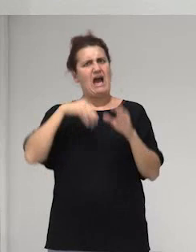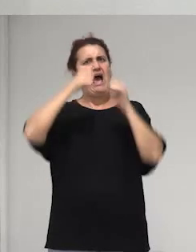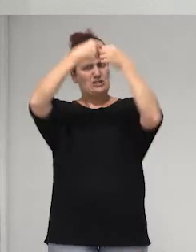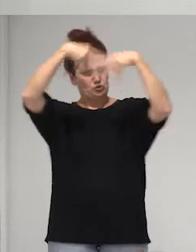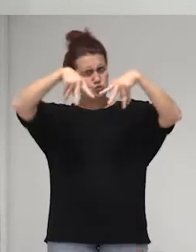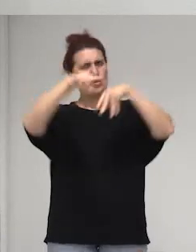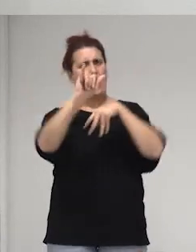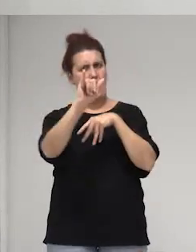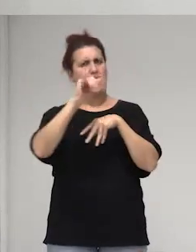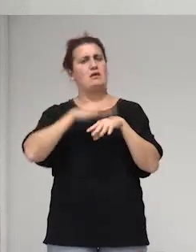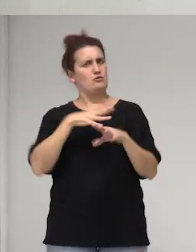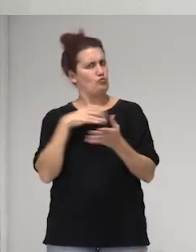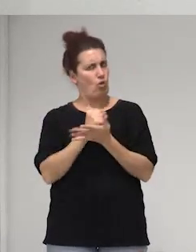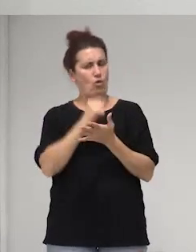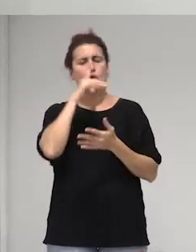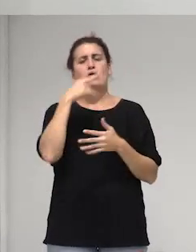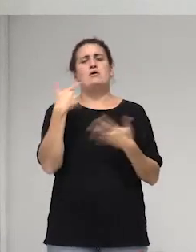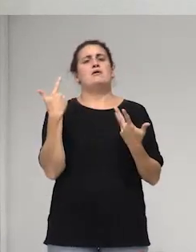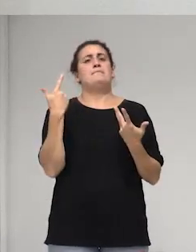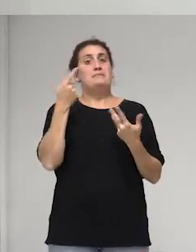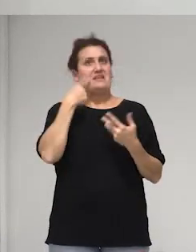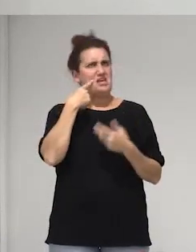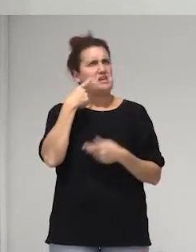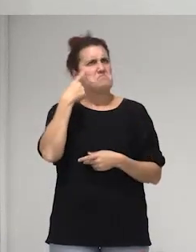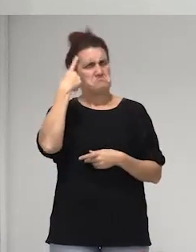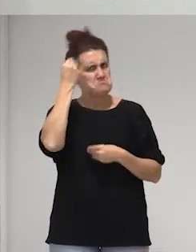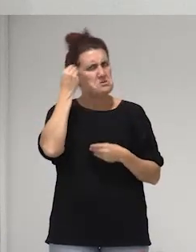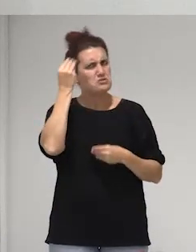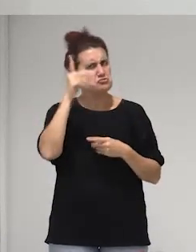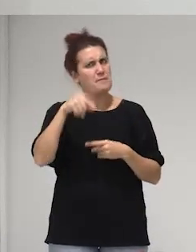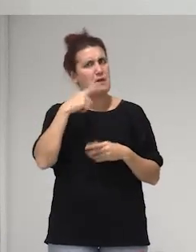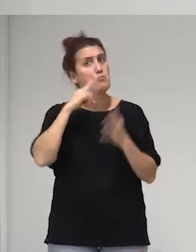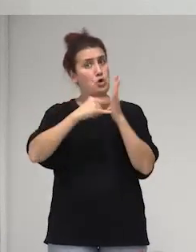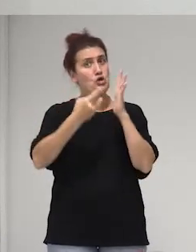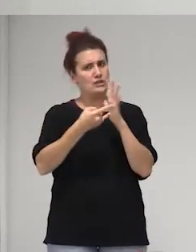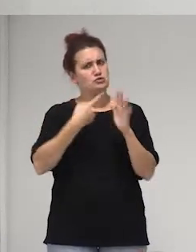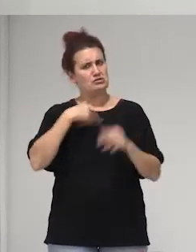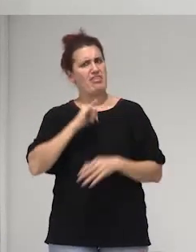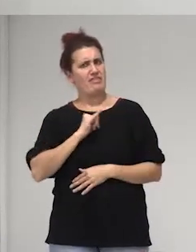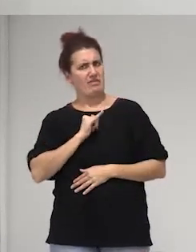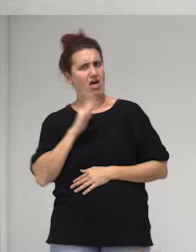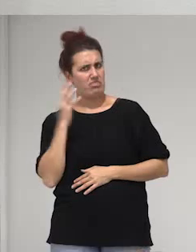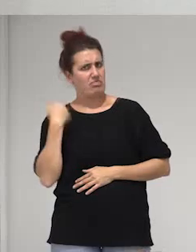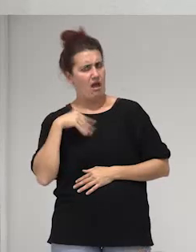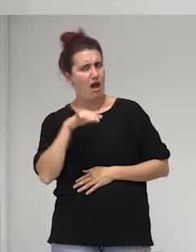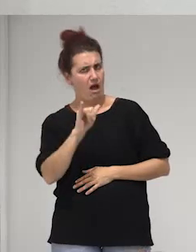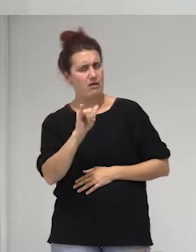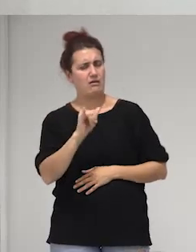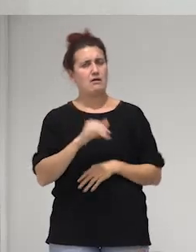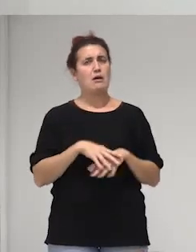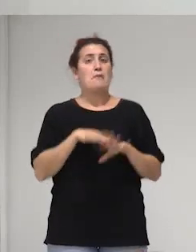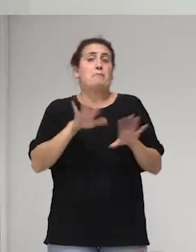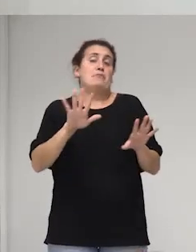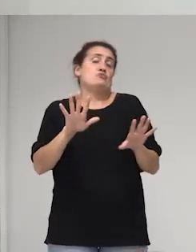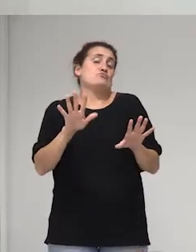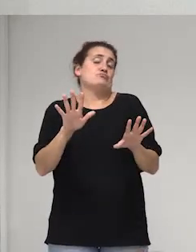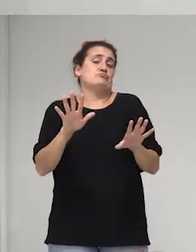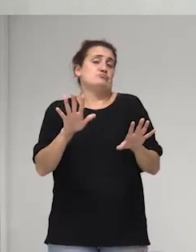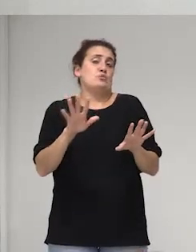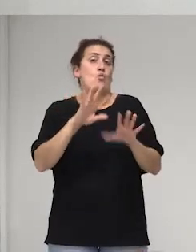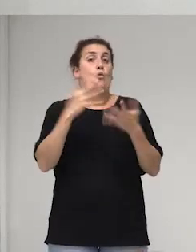y bueno y me atrevería a decir que en esos proyectos si teníamos identidad pero bueno cuando